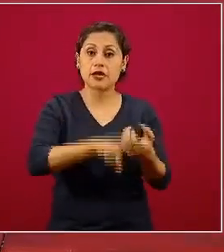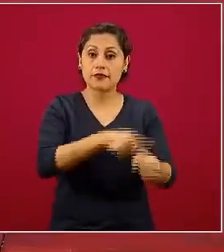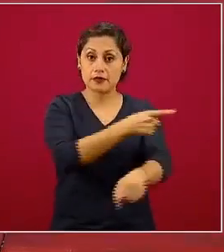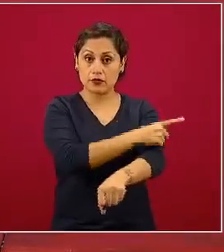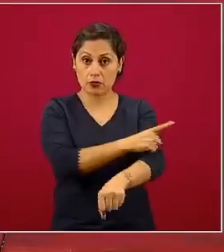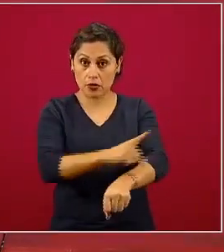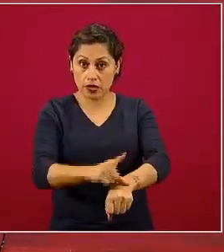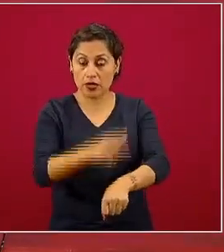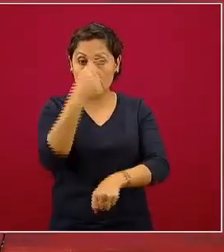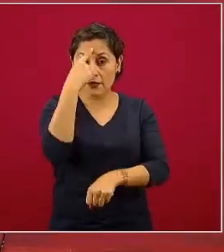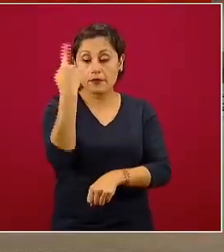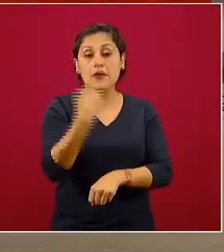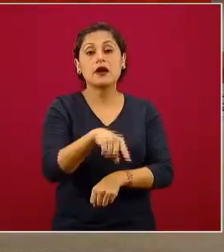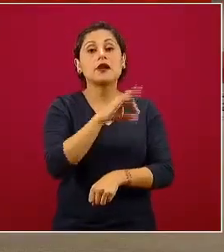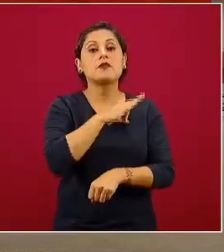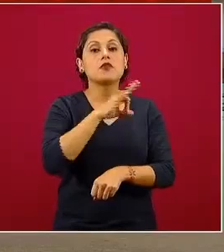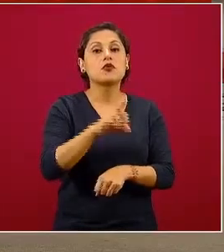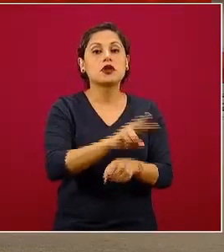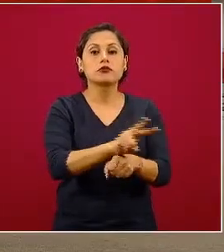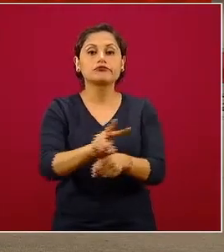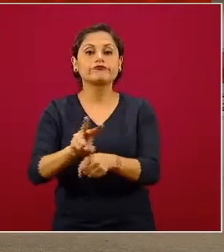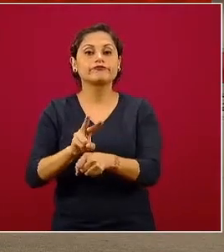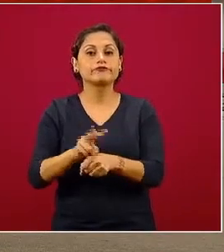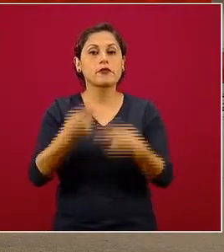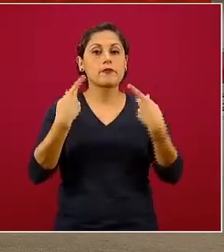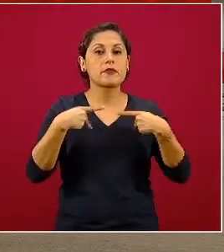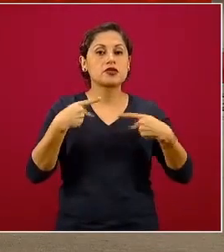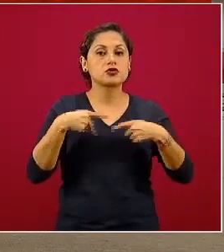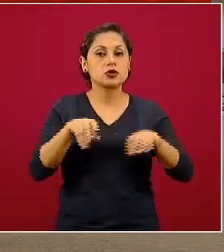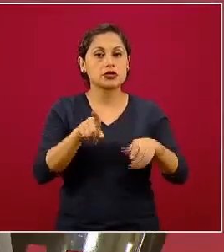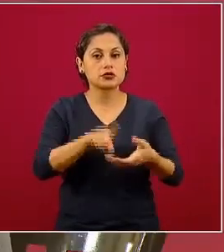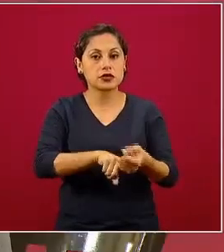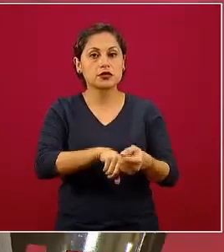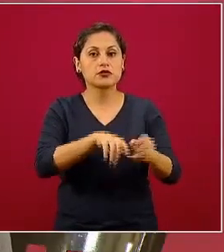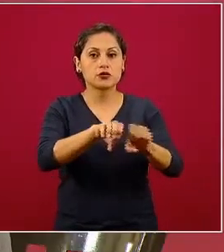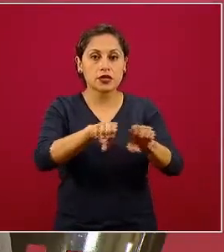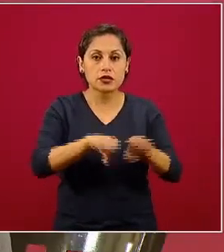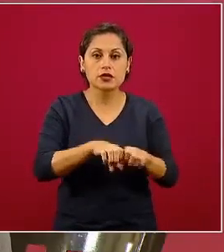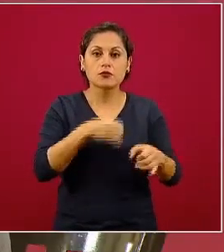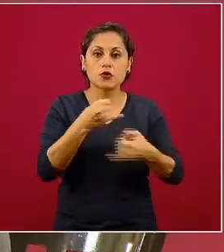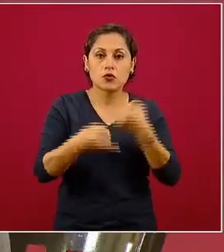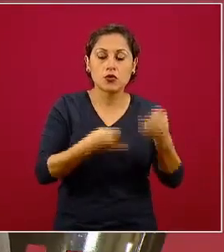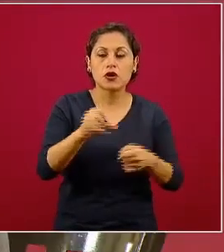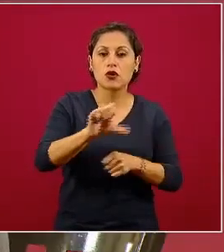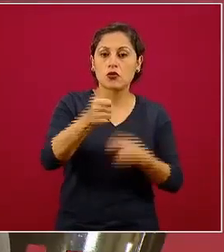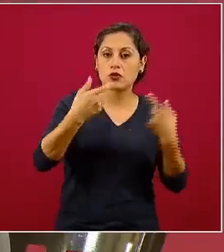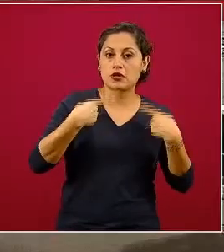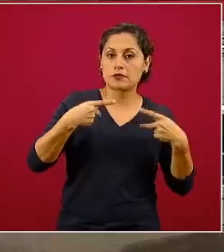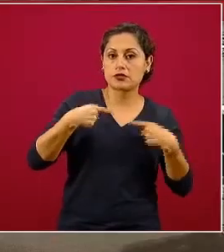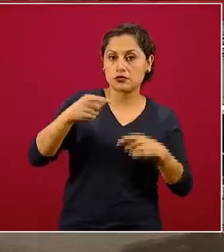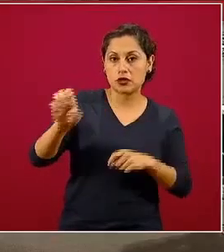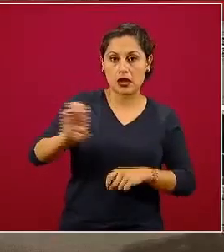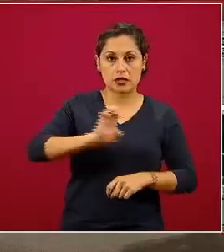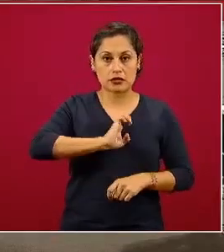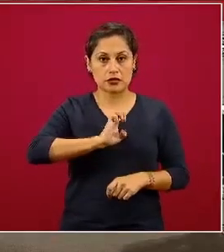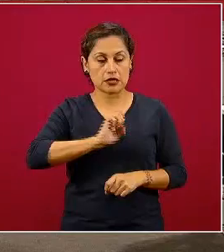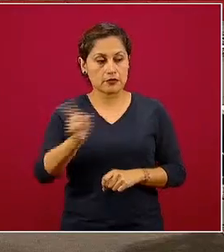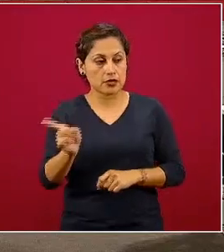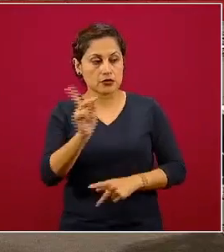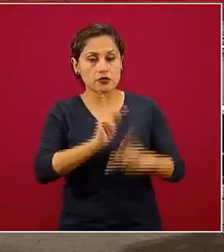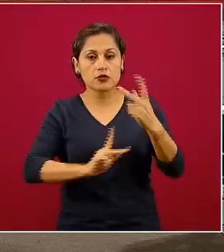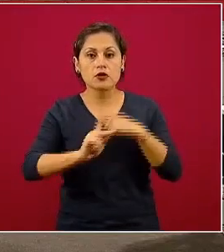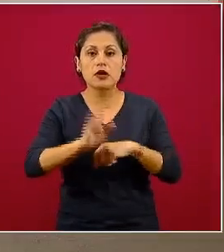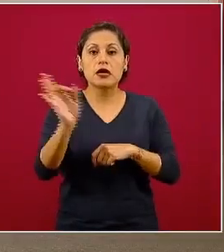monitorear a los jugadores y al personal de entrenamiento, el personal de coordinación, para que si